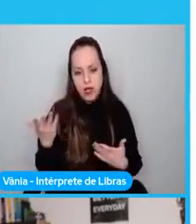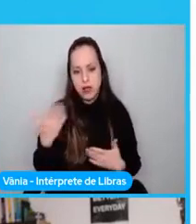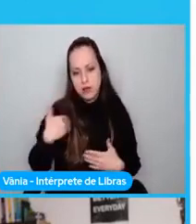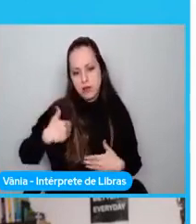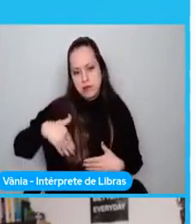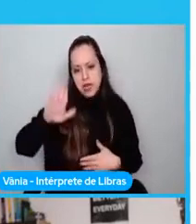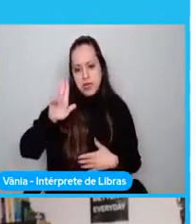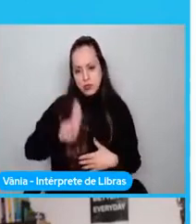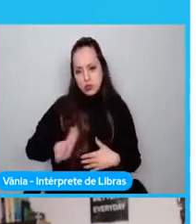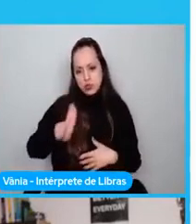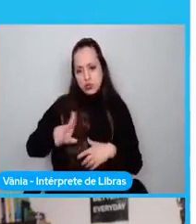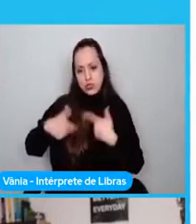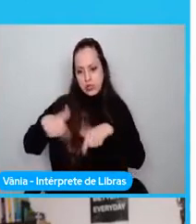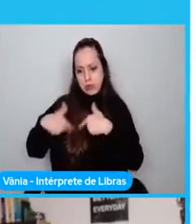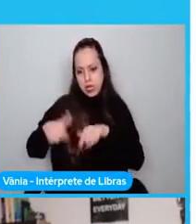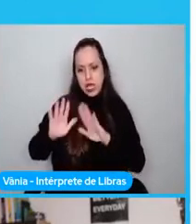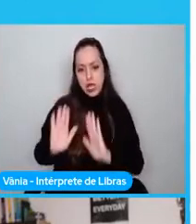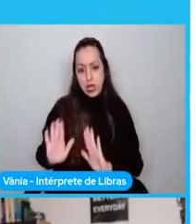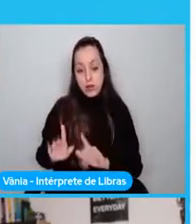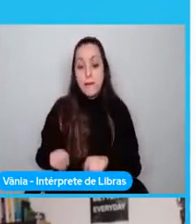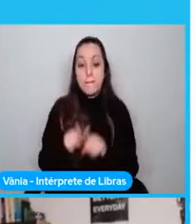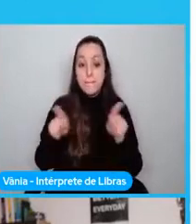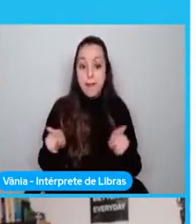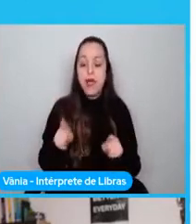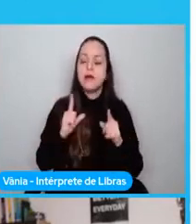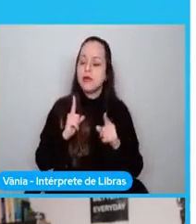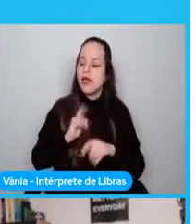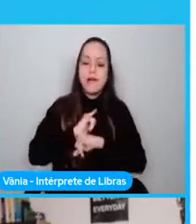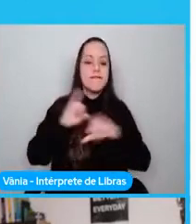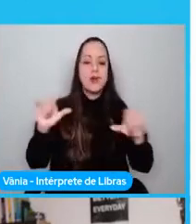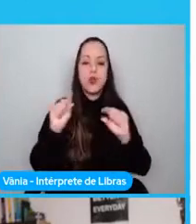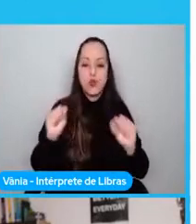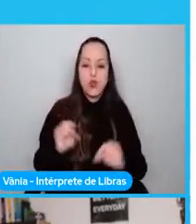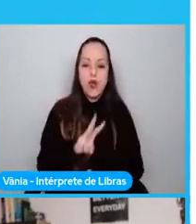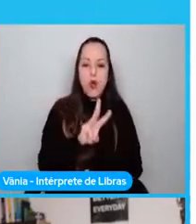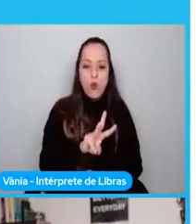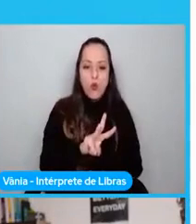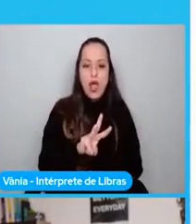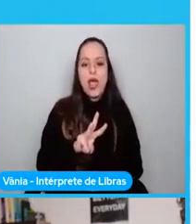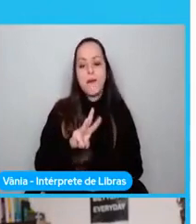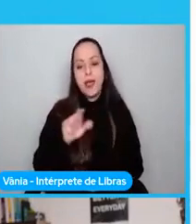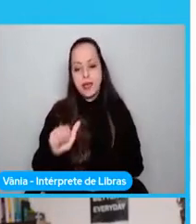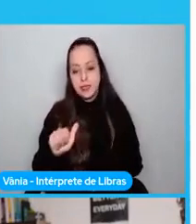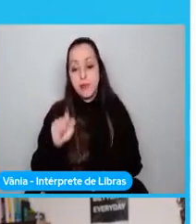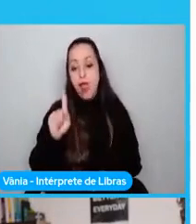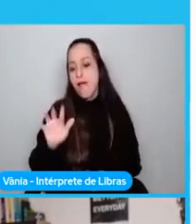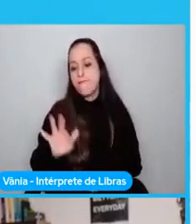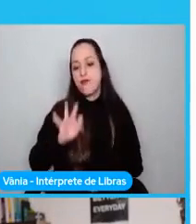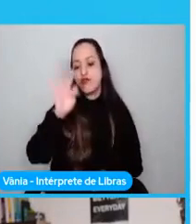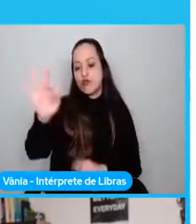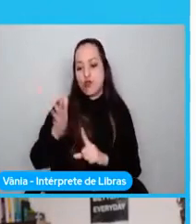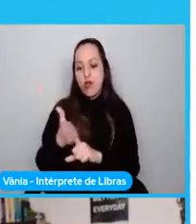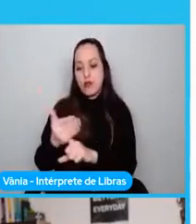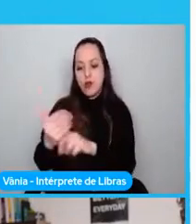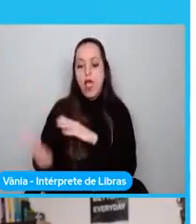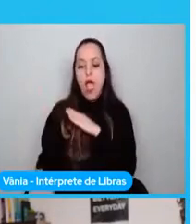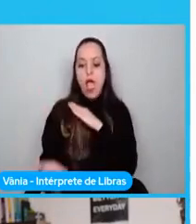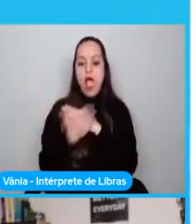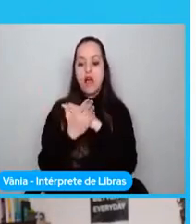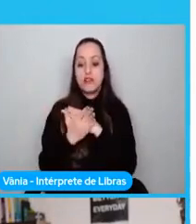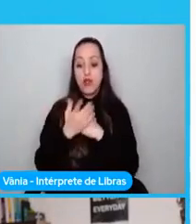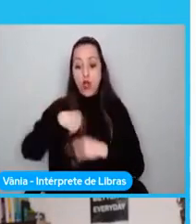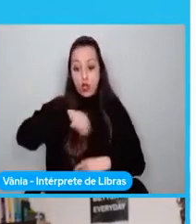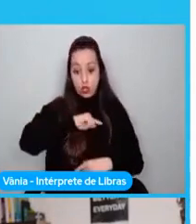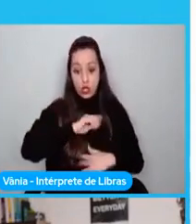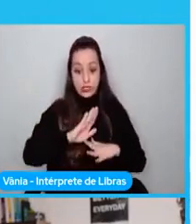WebAssembly se ve como el futuro. WebAssembly se ve como la tecnología que nos va a ayudar a nosotros como desarrolladores